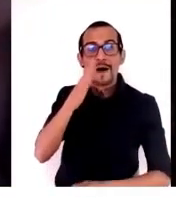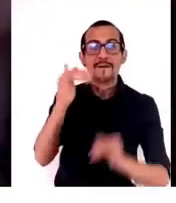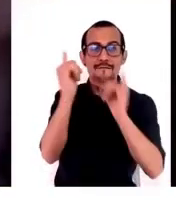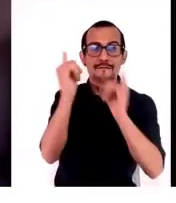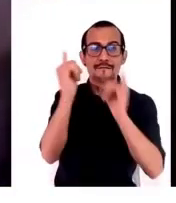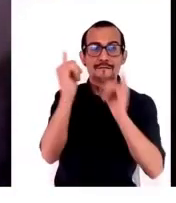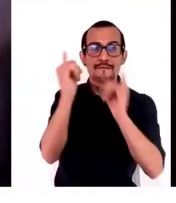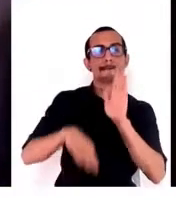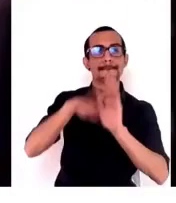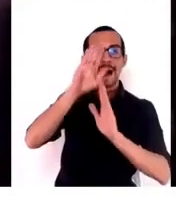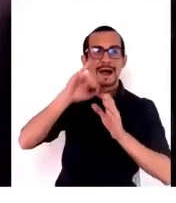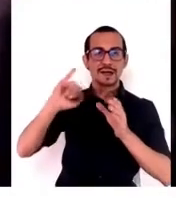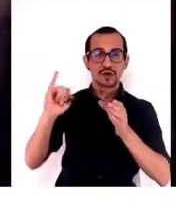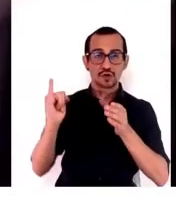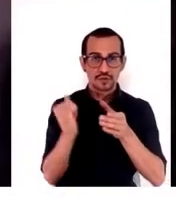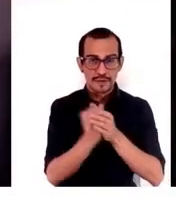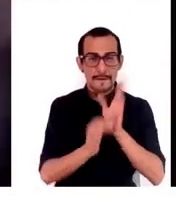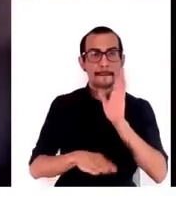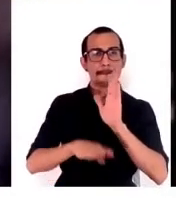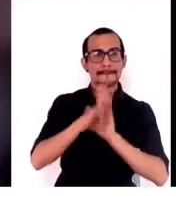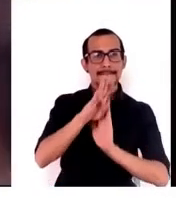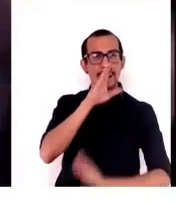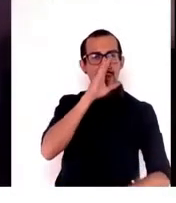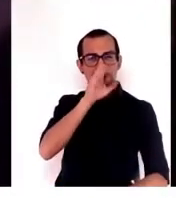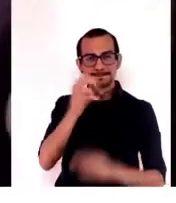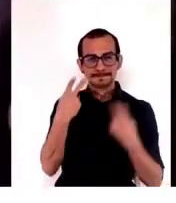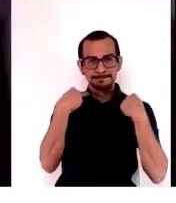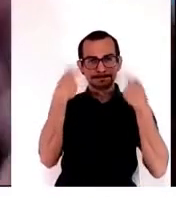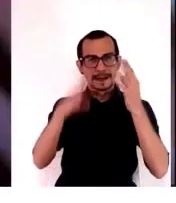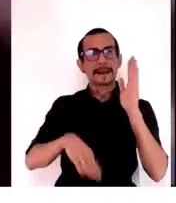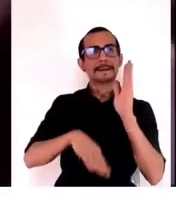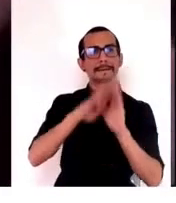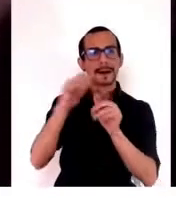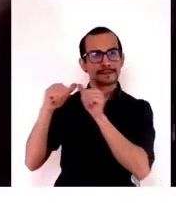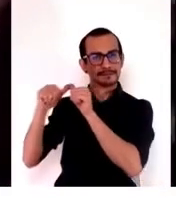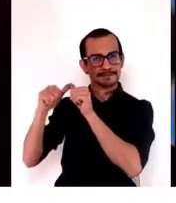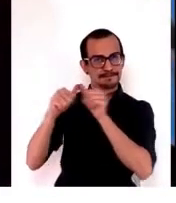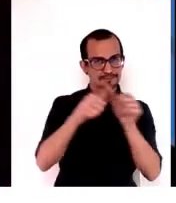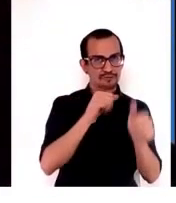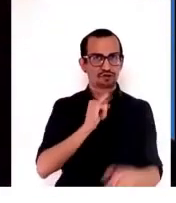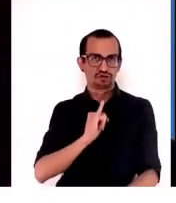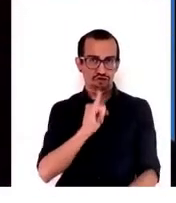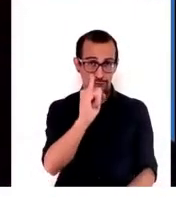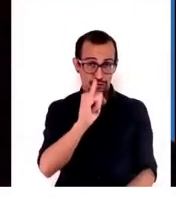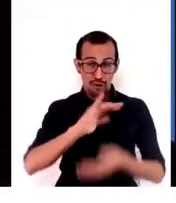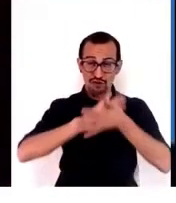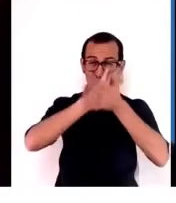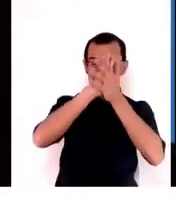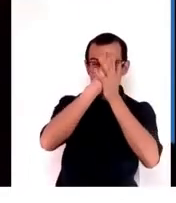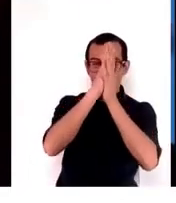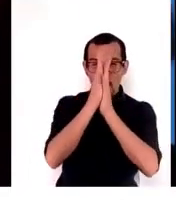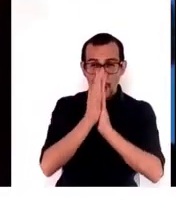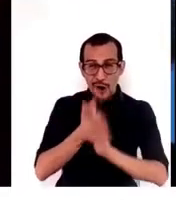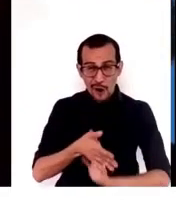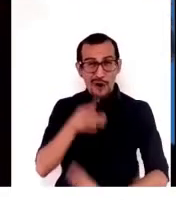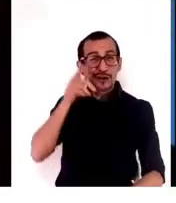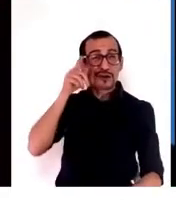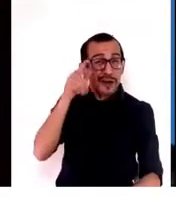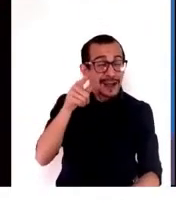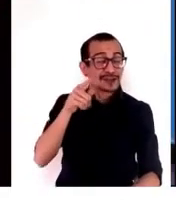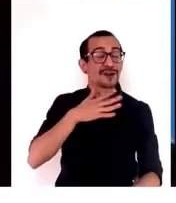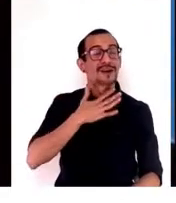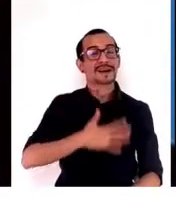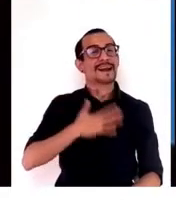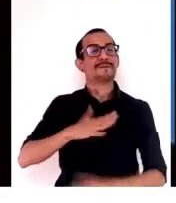inclusivos, más resilientes y más sostenibles. Y todo eso, queremos que todo